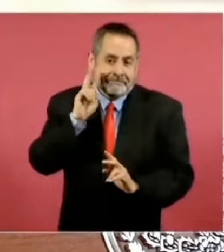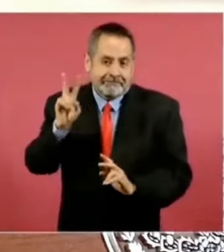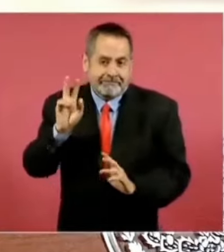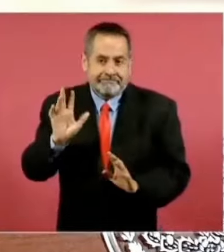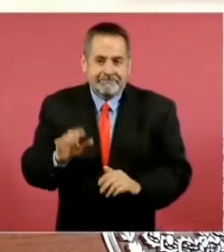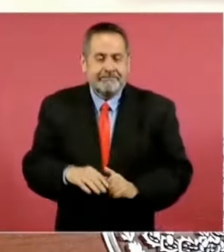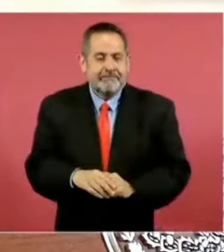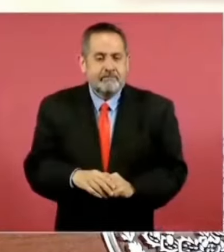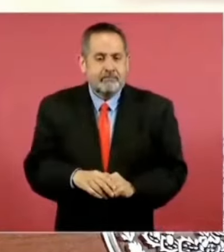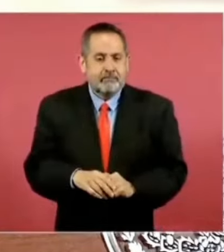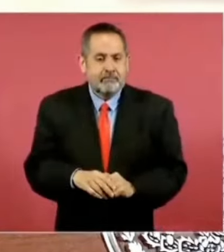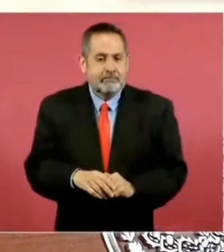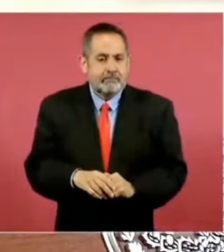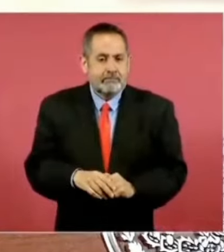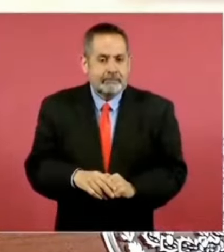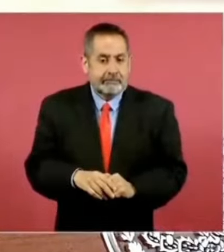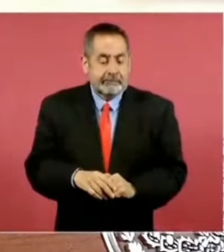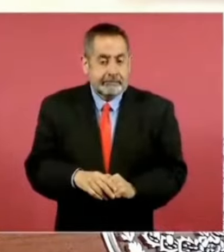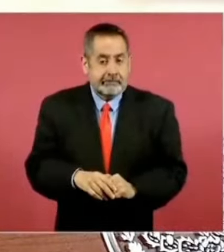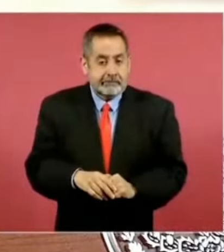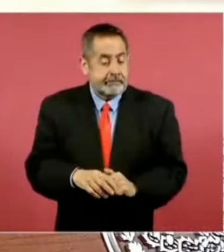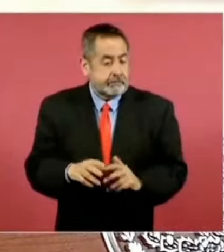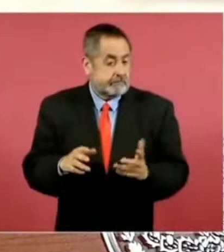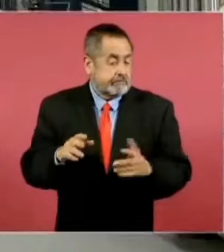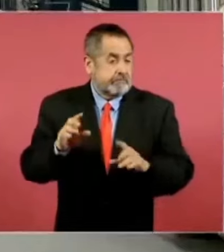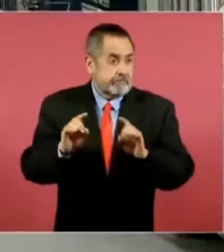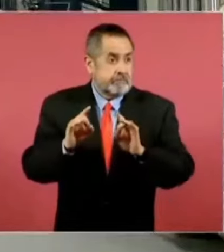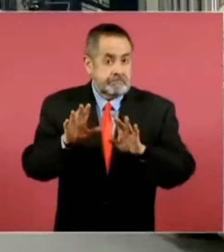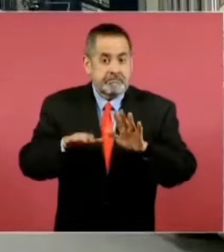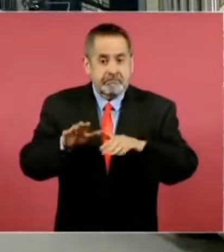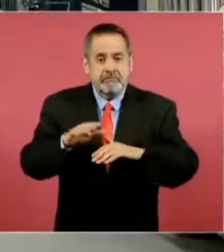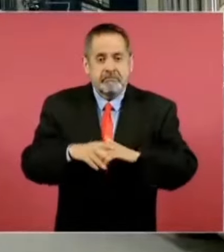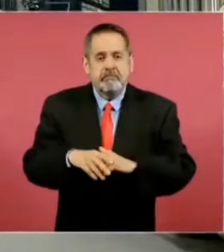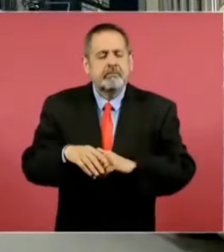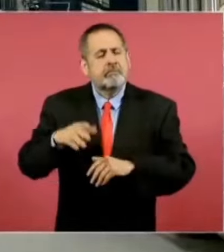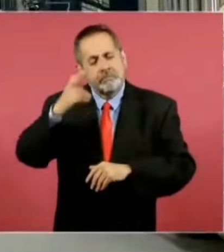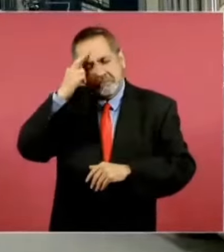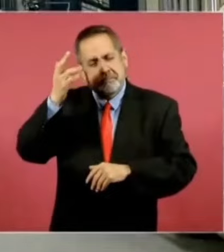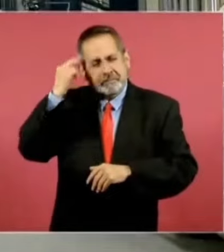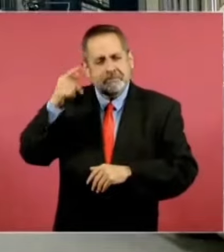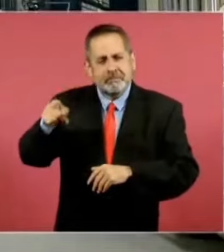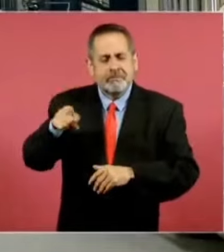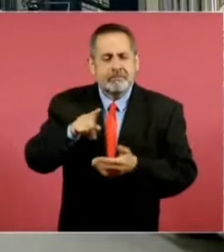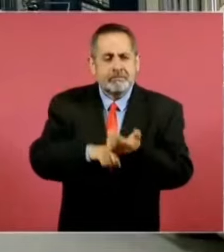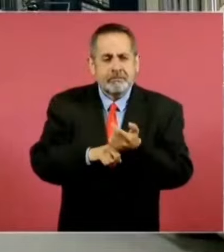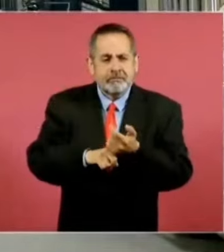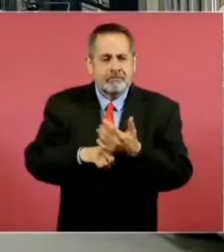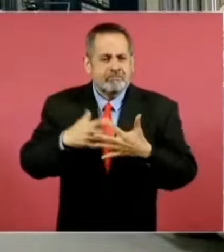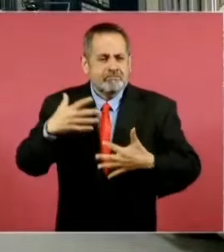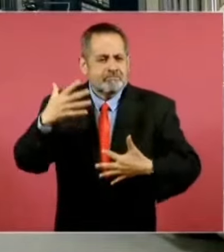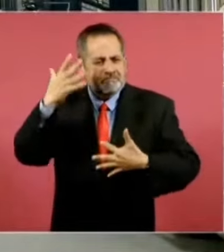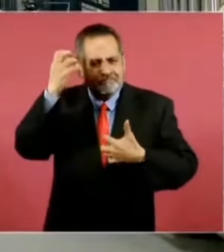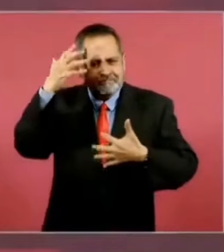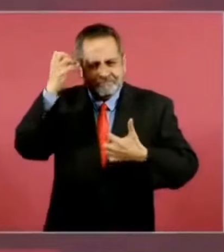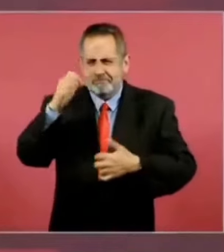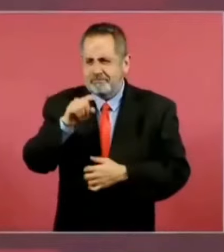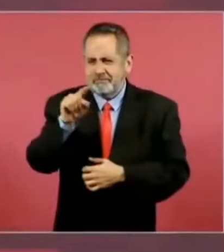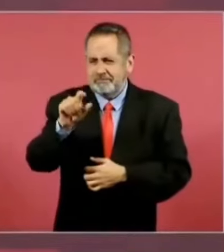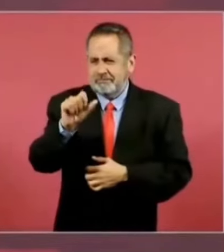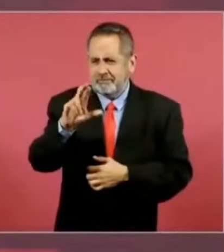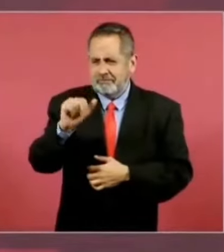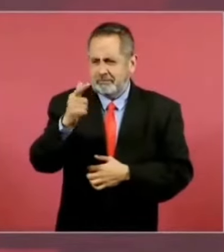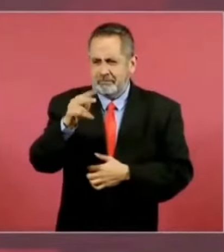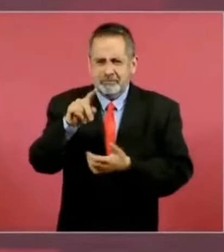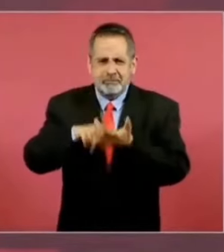de repente, porque en un tiempo llegaban unos zaraguatos, toda una